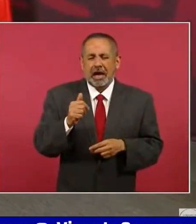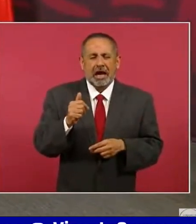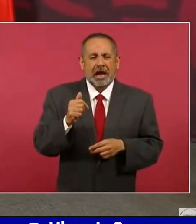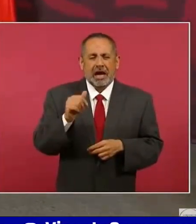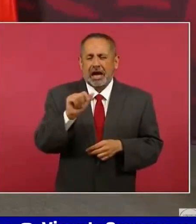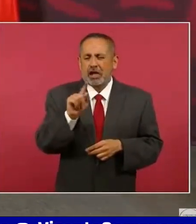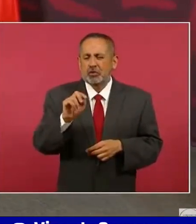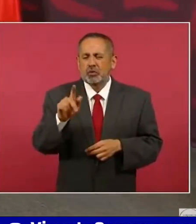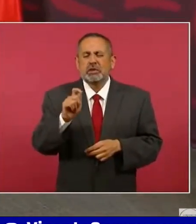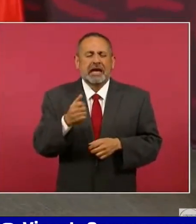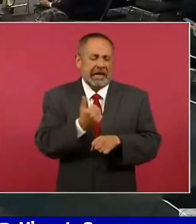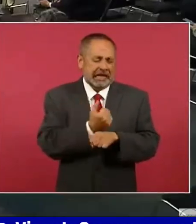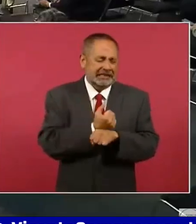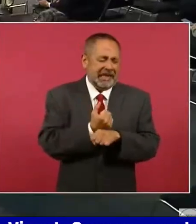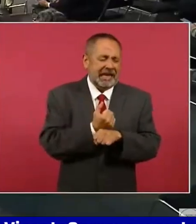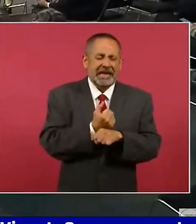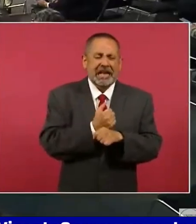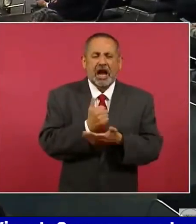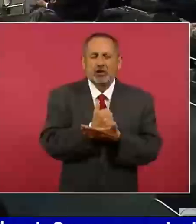Bueno, vamos, adelante.